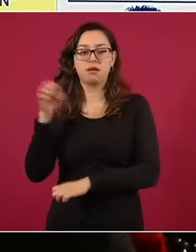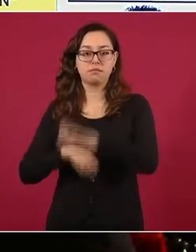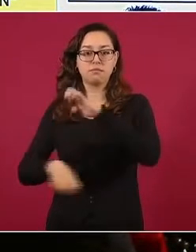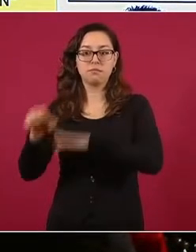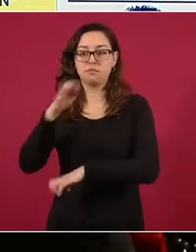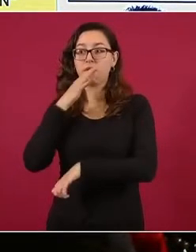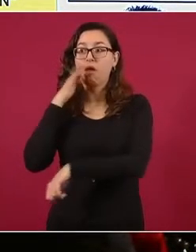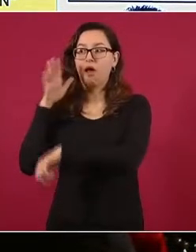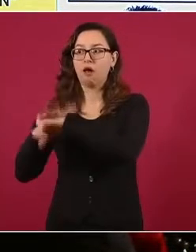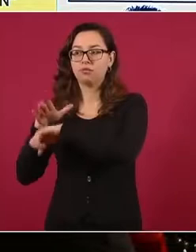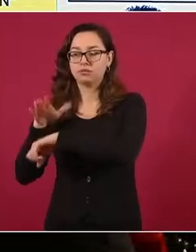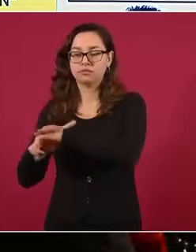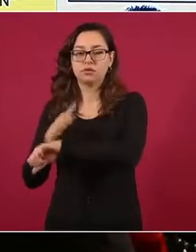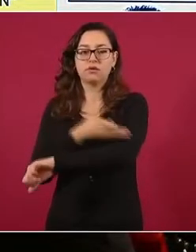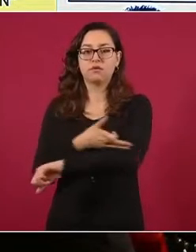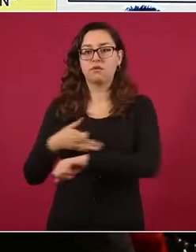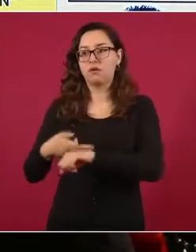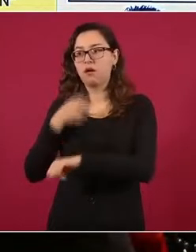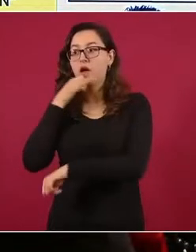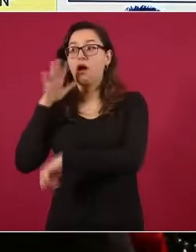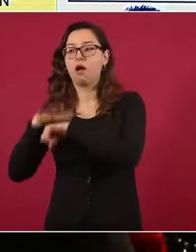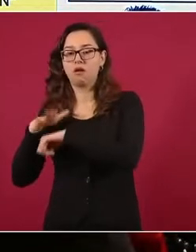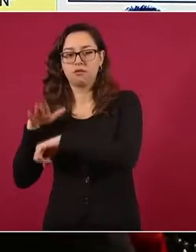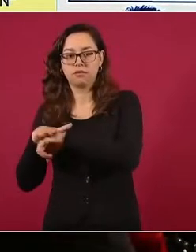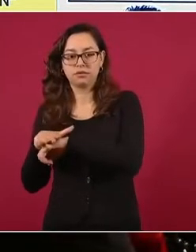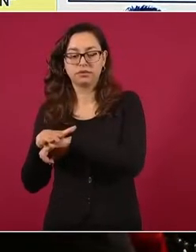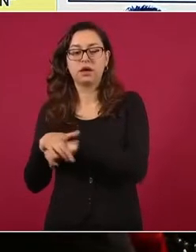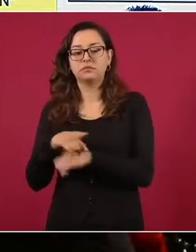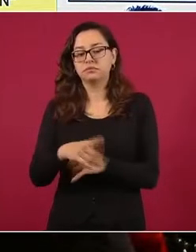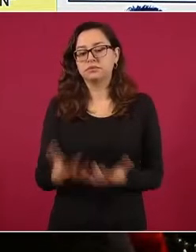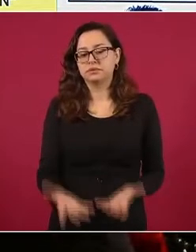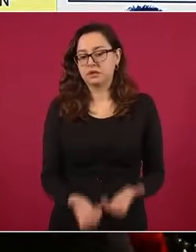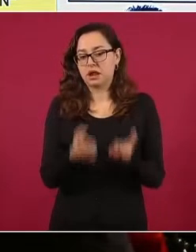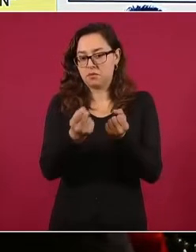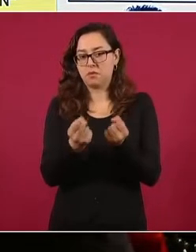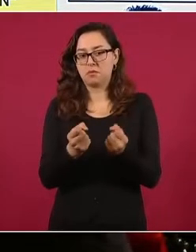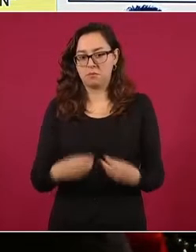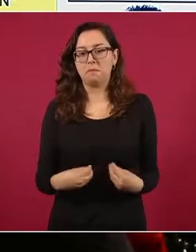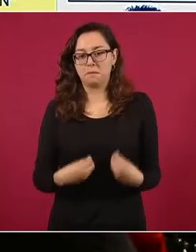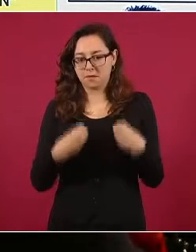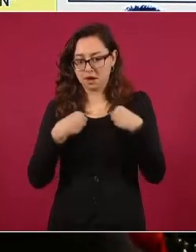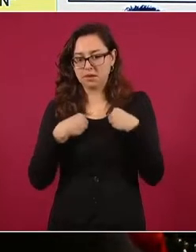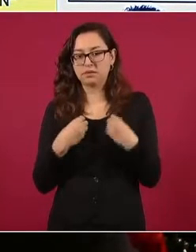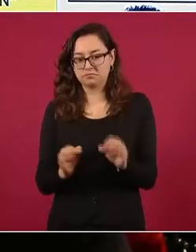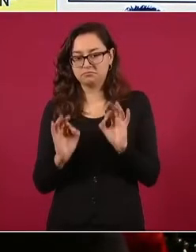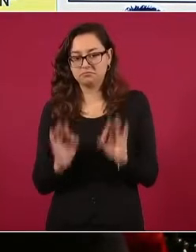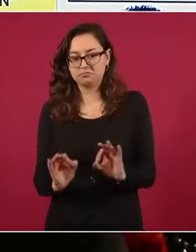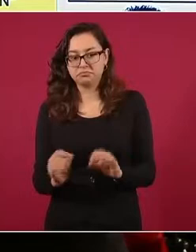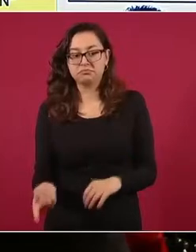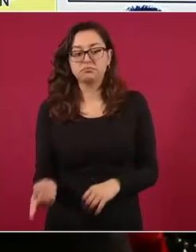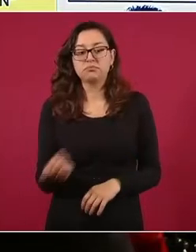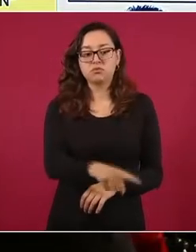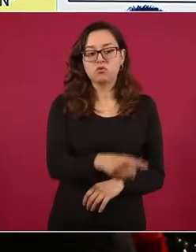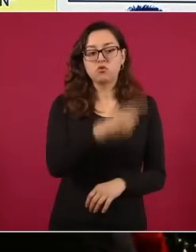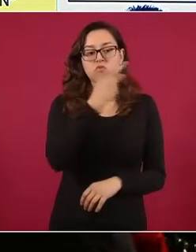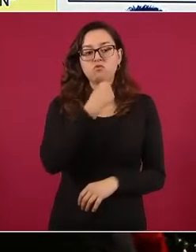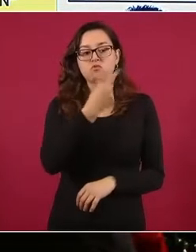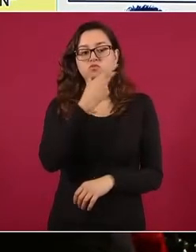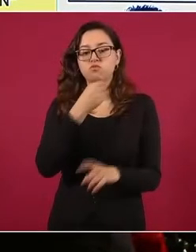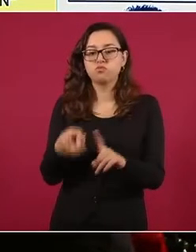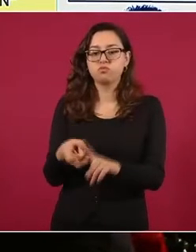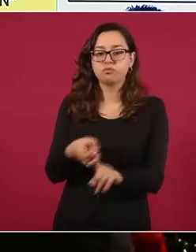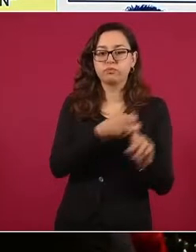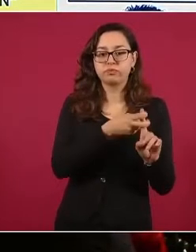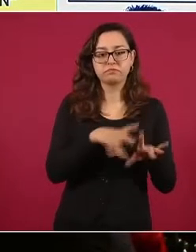el rescate de ella con vida y en buen estado y se detuvo ya a uno de los secuestradores,